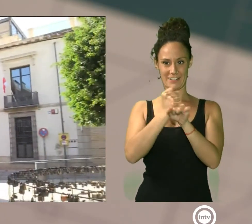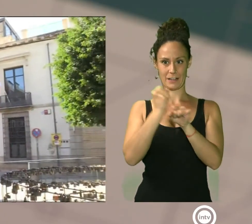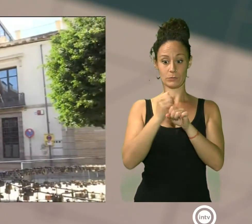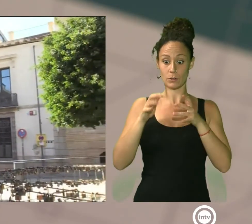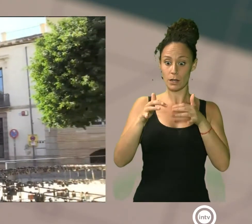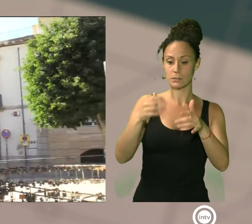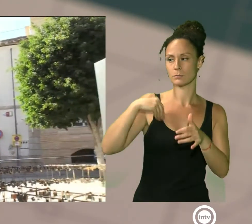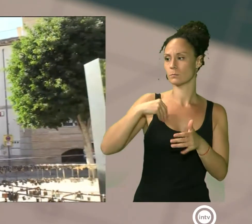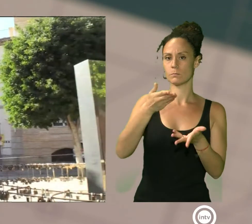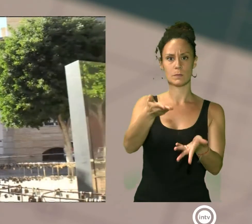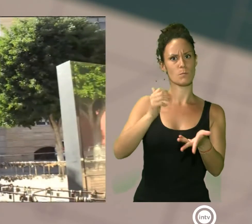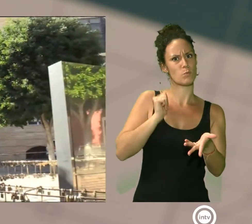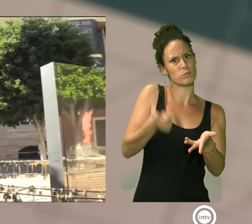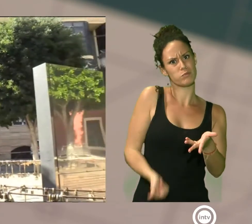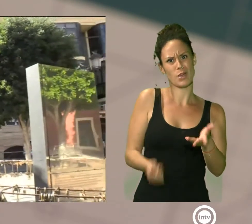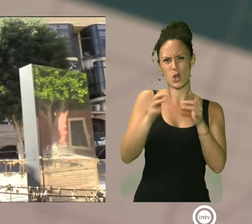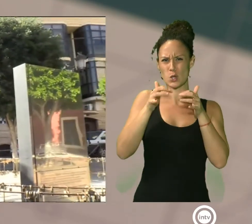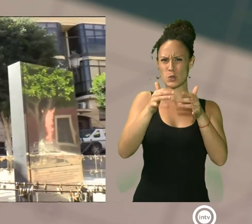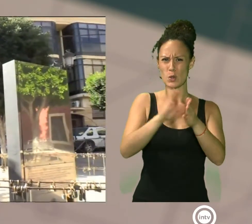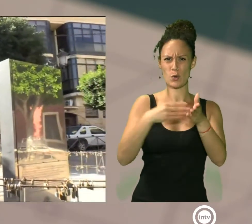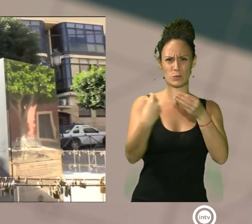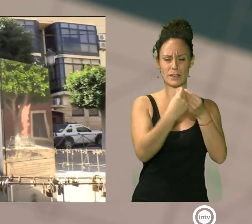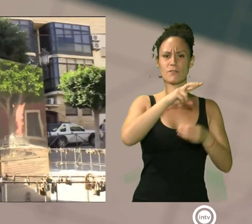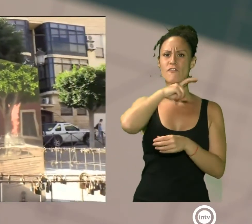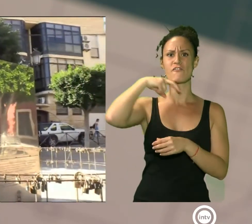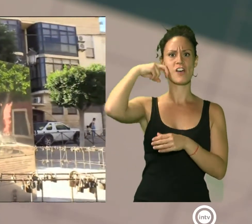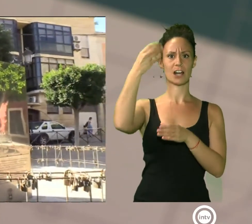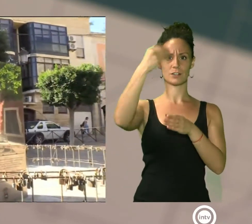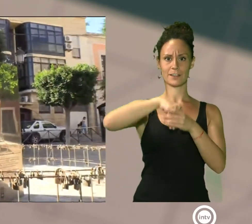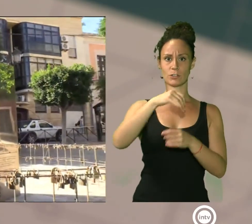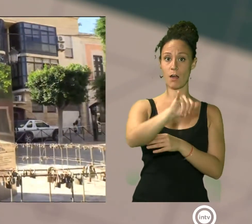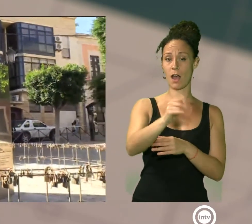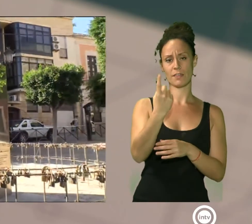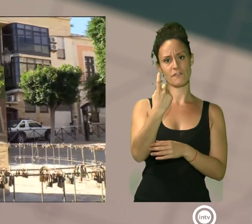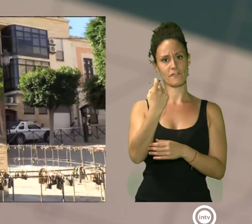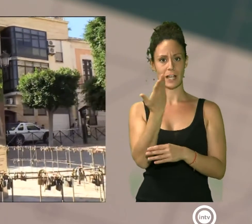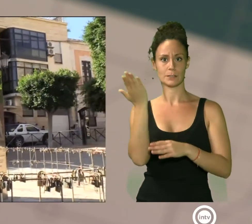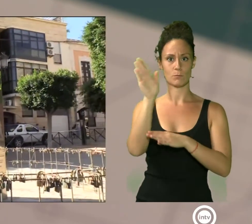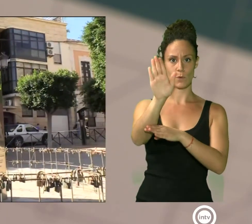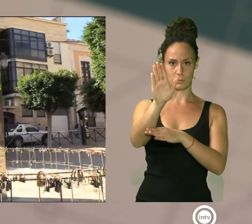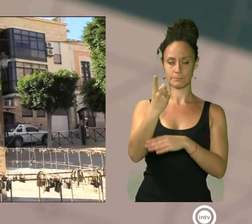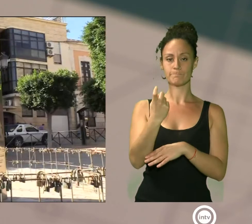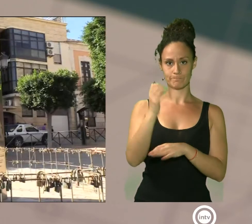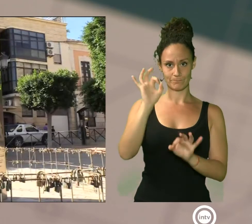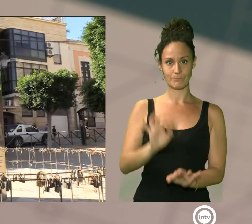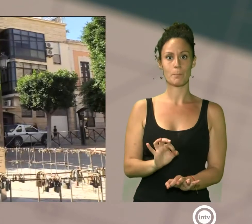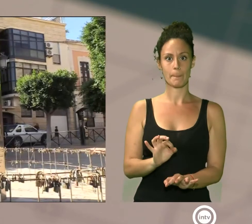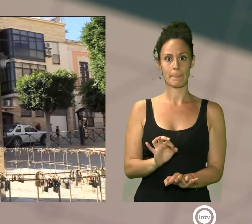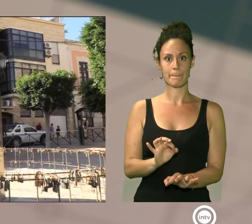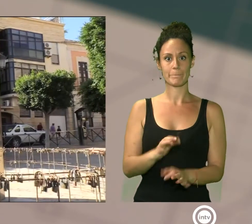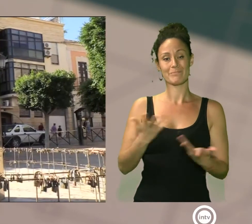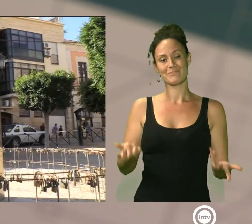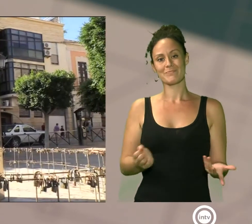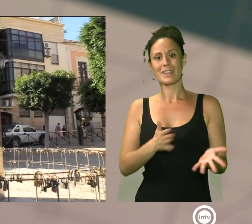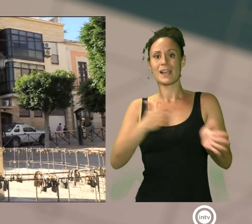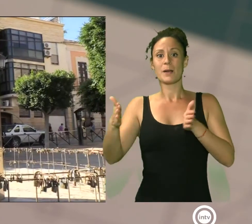documentación y de gran valor y deben ser mostrados. Lamentablemente la pandemia